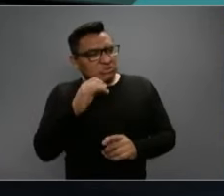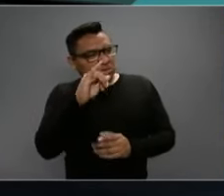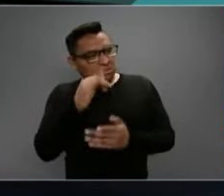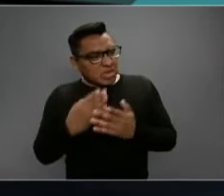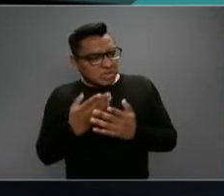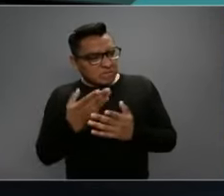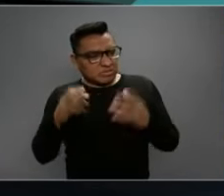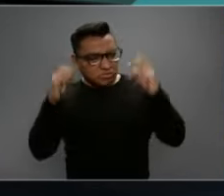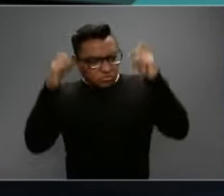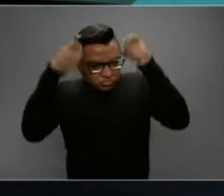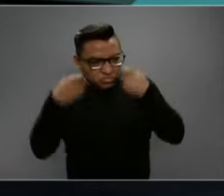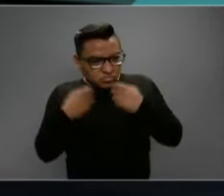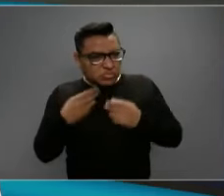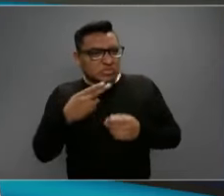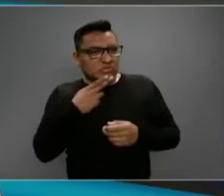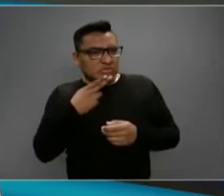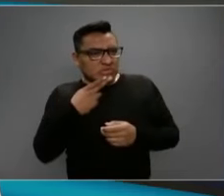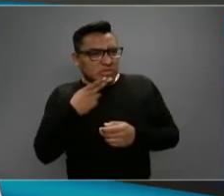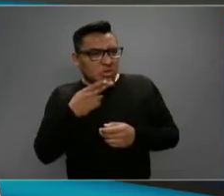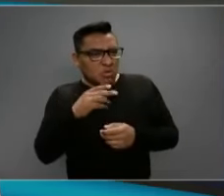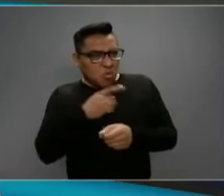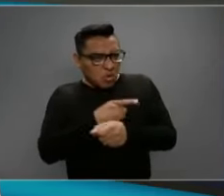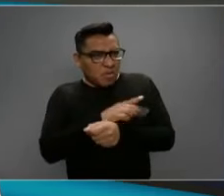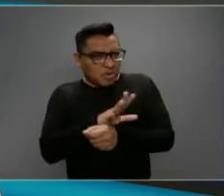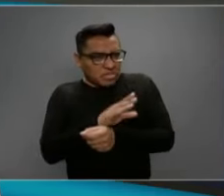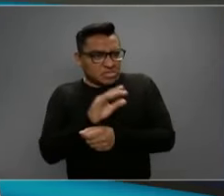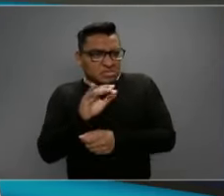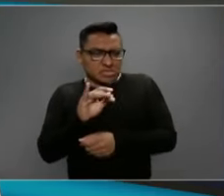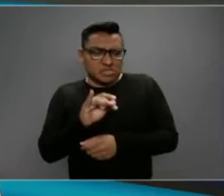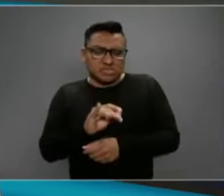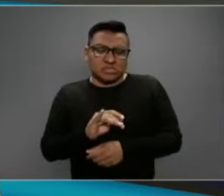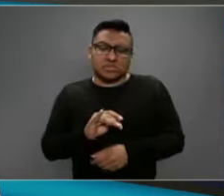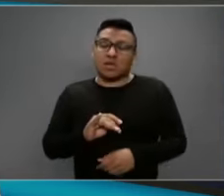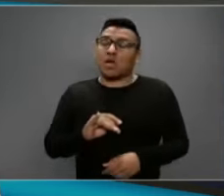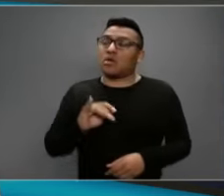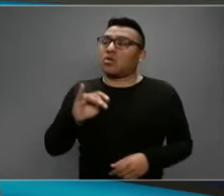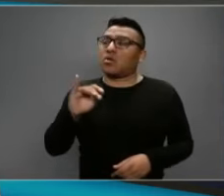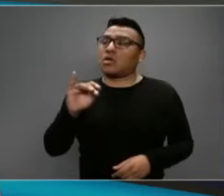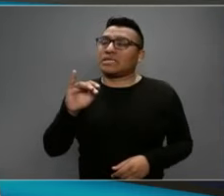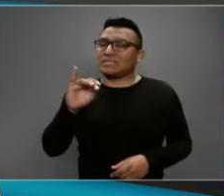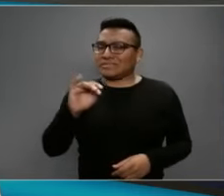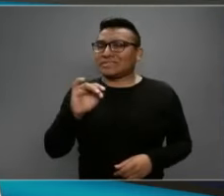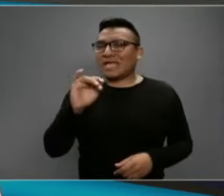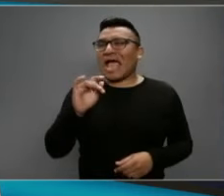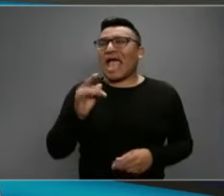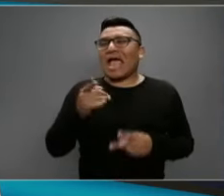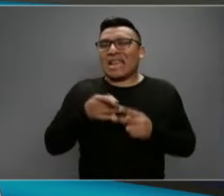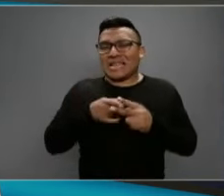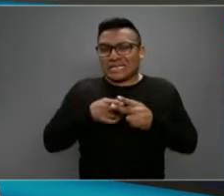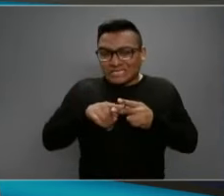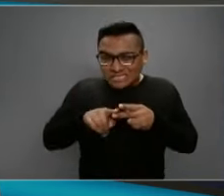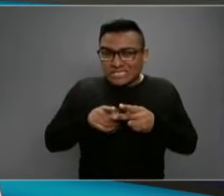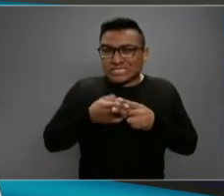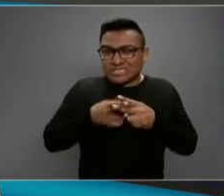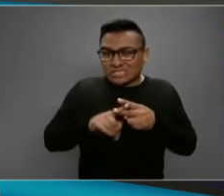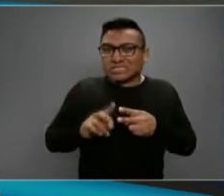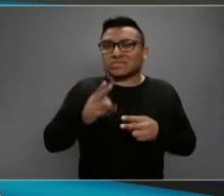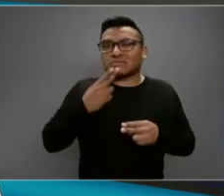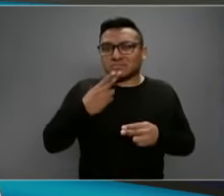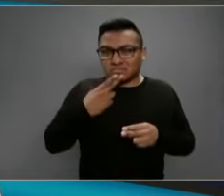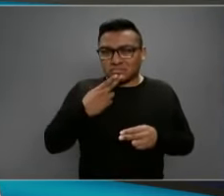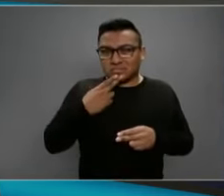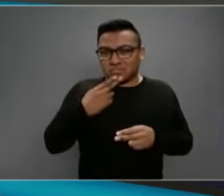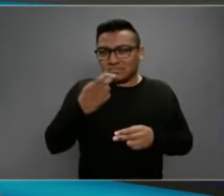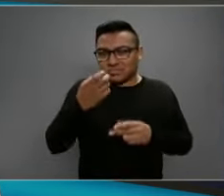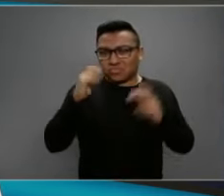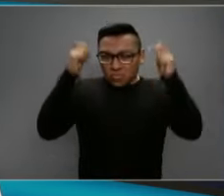coronavirus. O se utilizaron en las primeras fases de la epidemia cuando no se sabía la